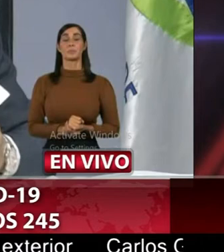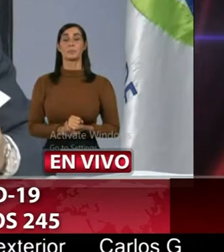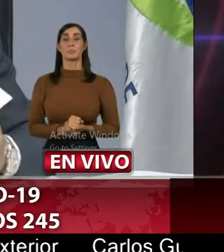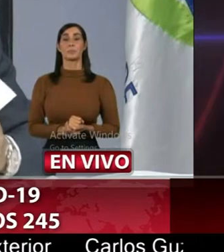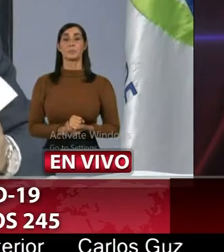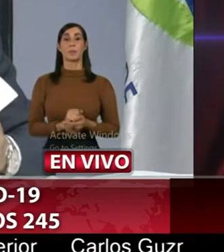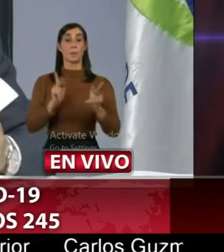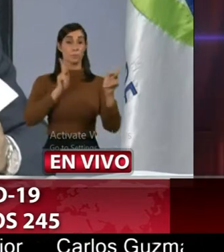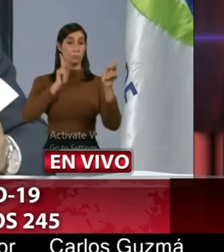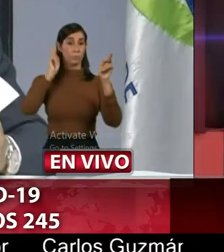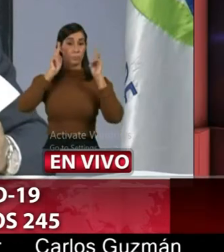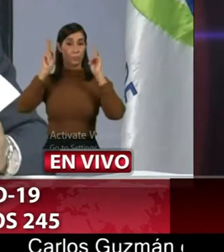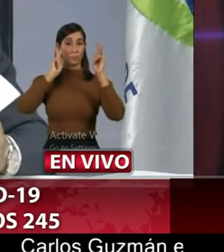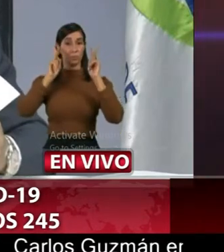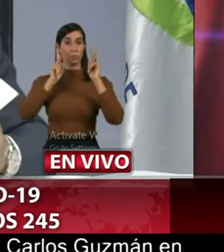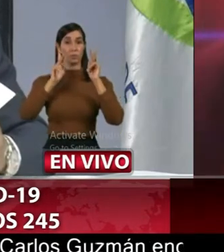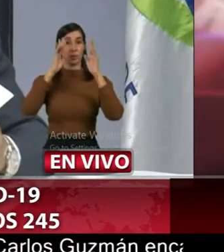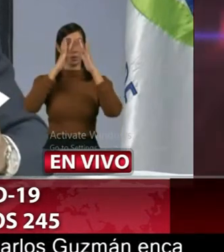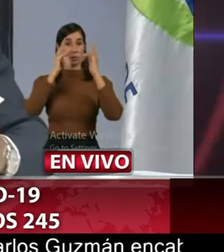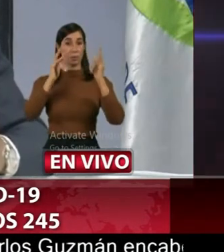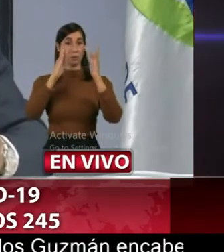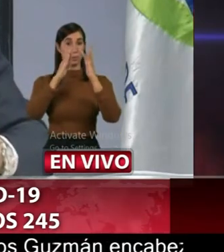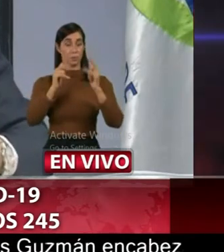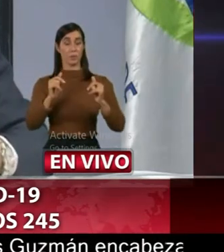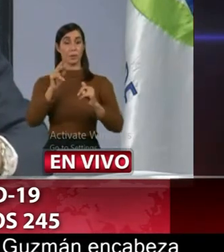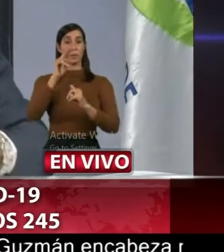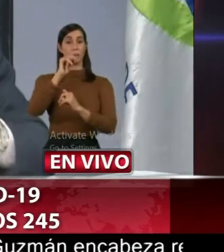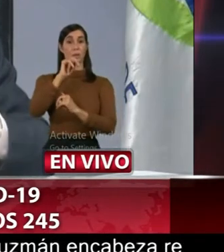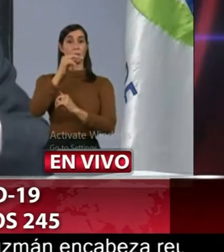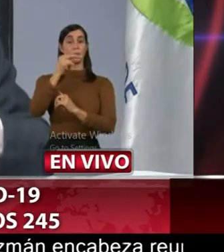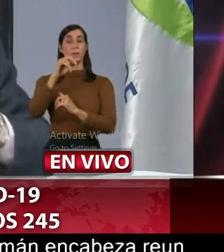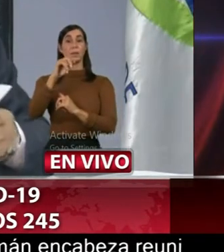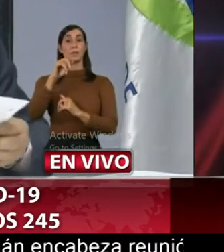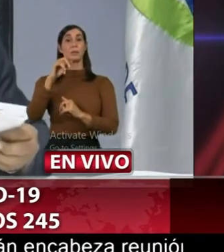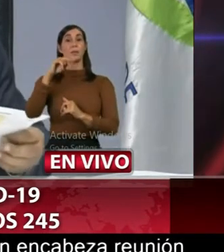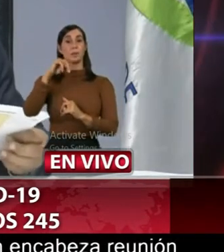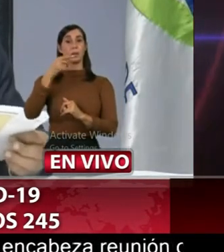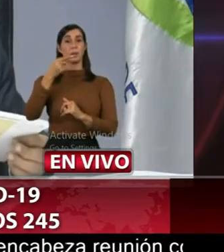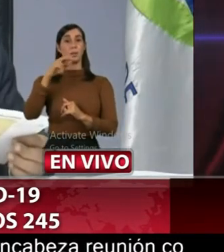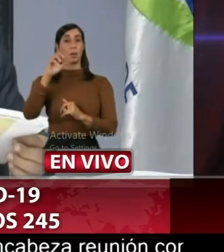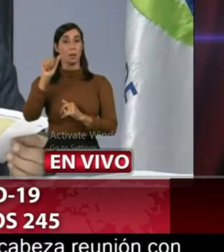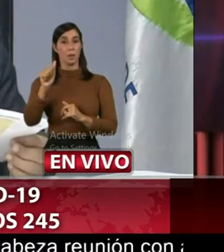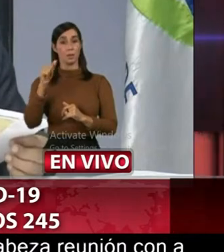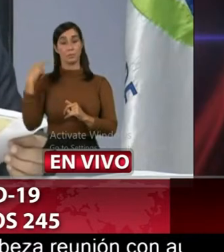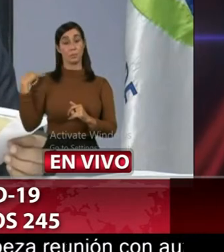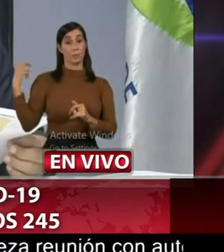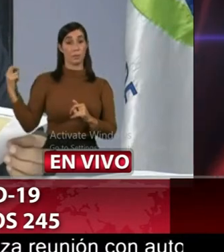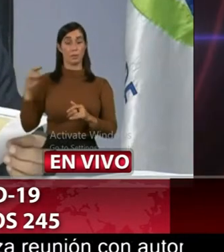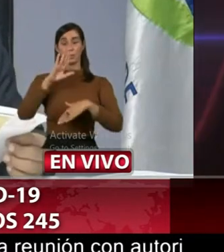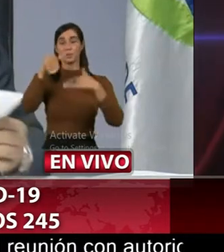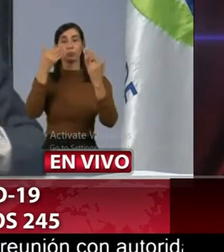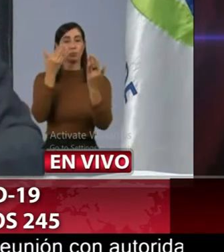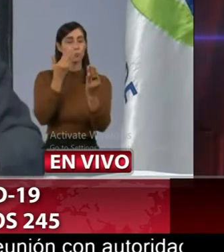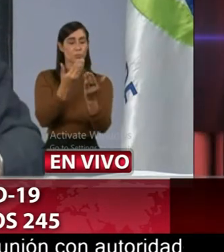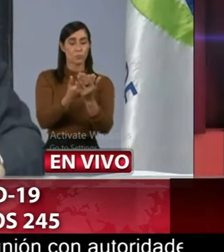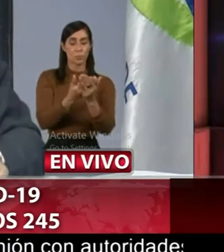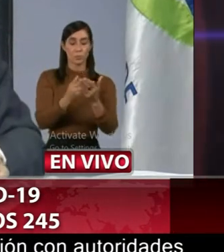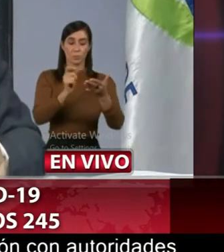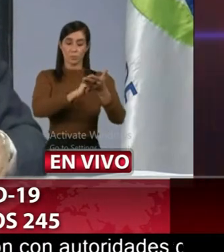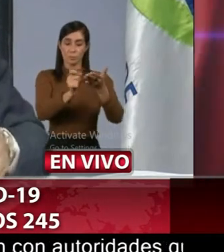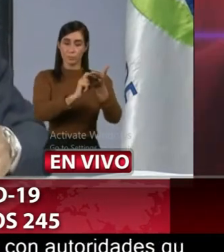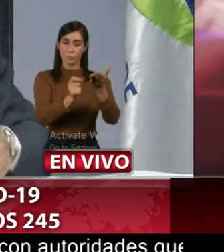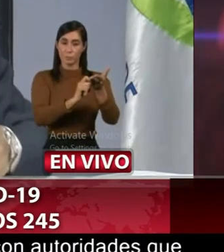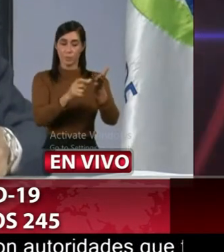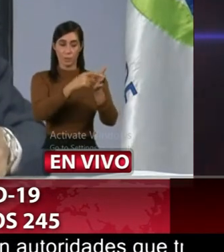puerto plata higüey nagua están todas eh registradas